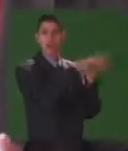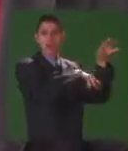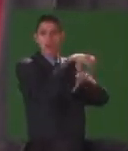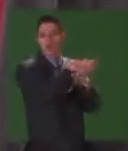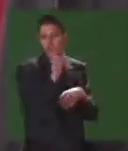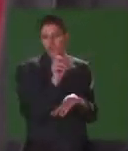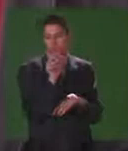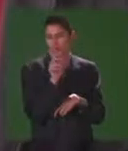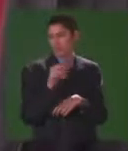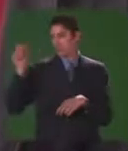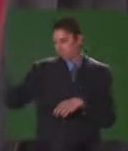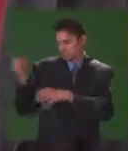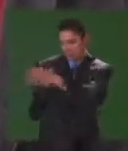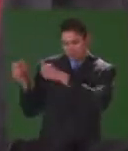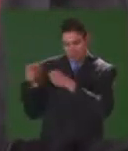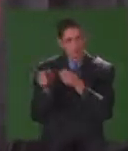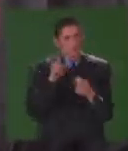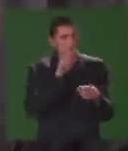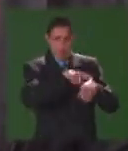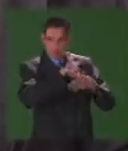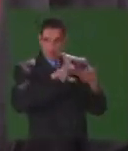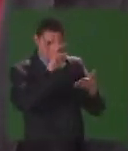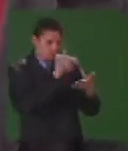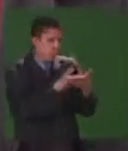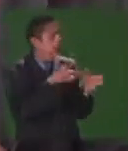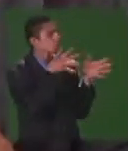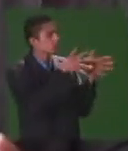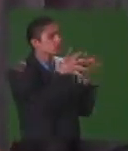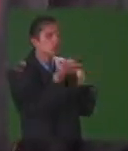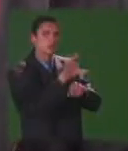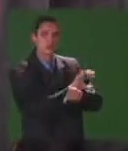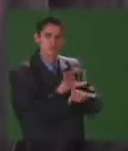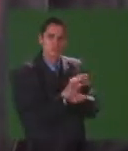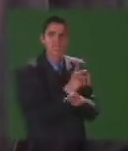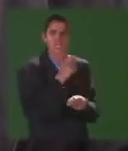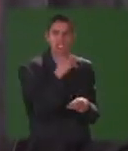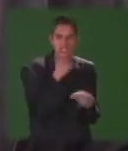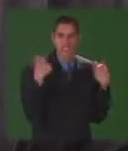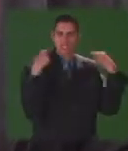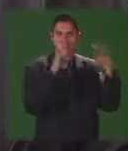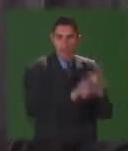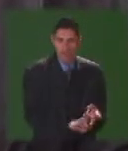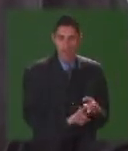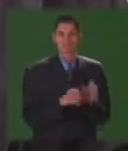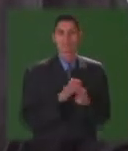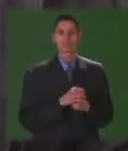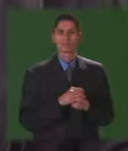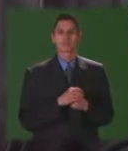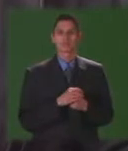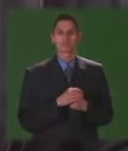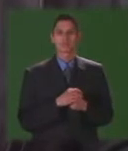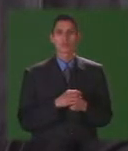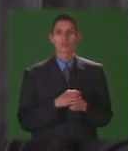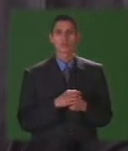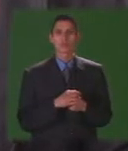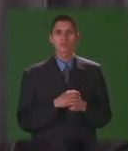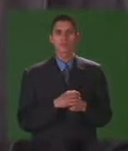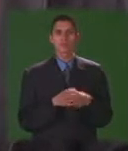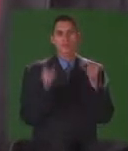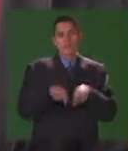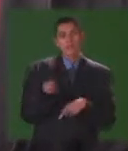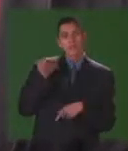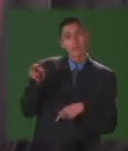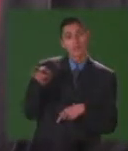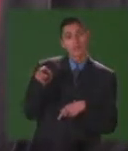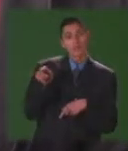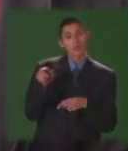perfectamente dictan español, inglés, sistemas pues sistemas es informática todo lo referente a computación son más